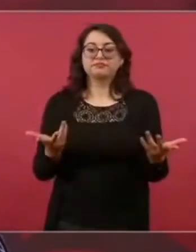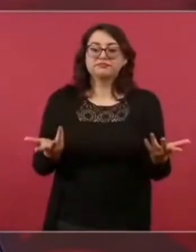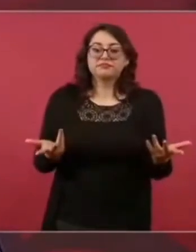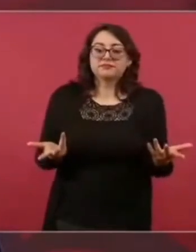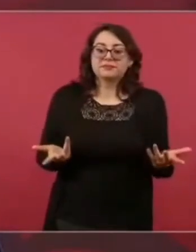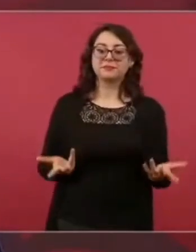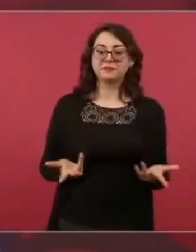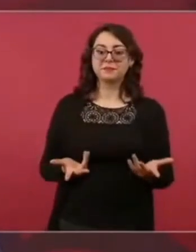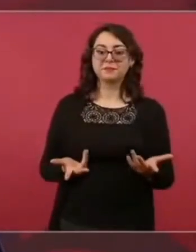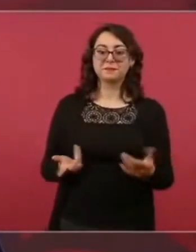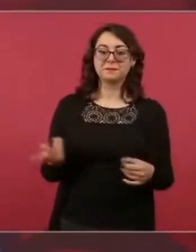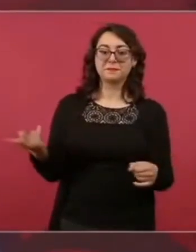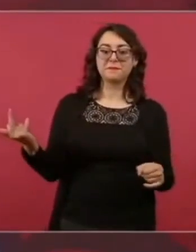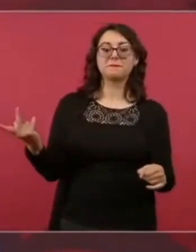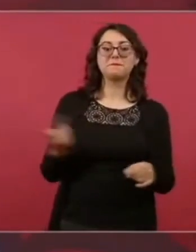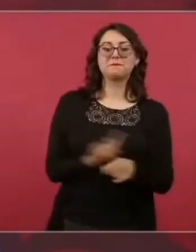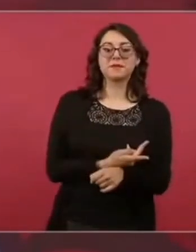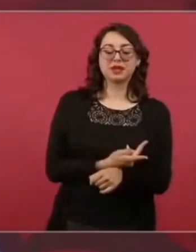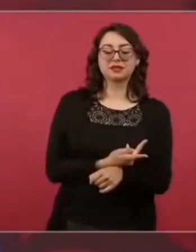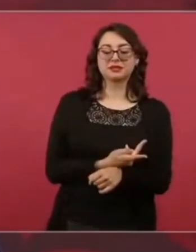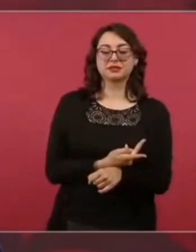además traidores